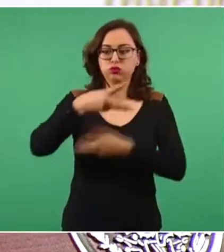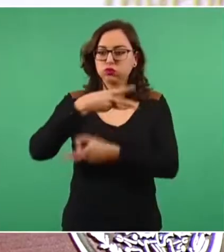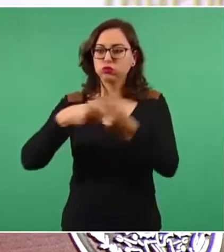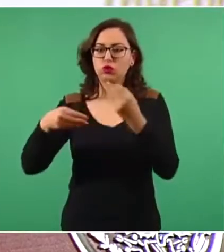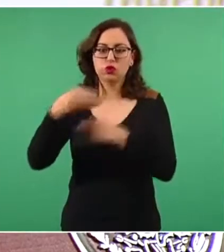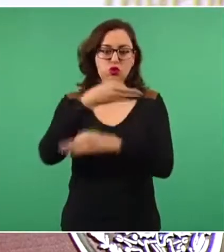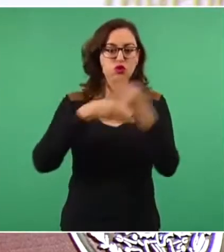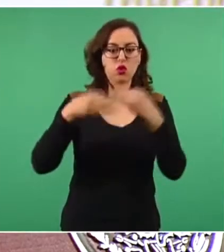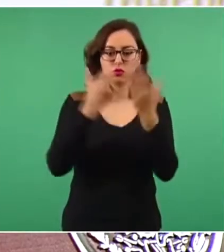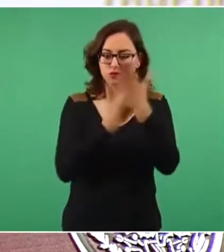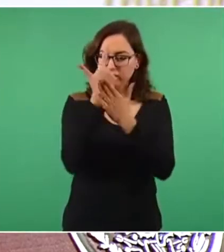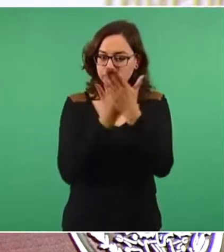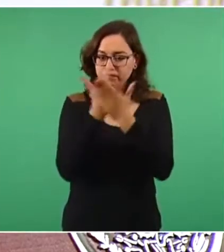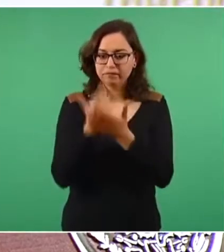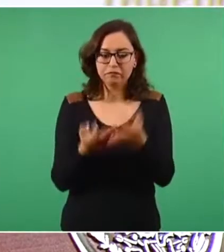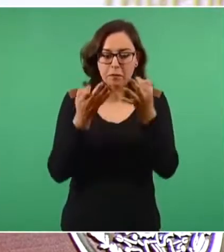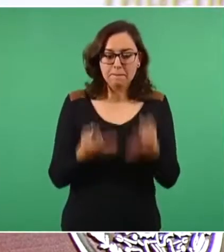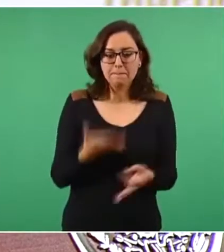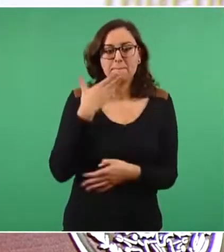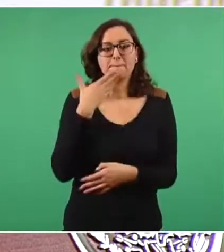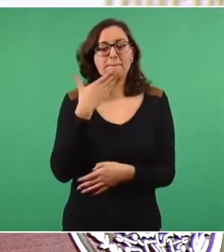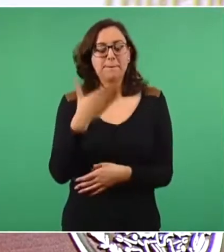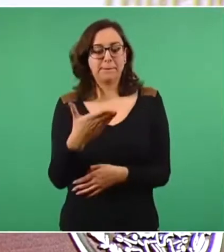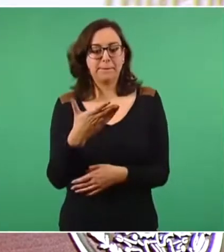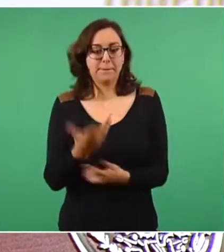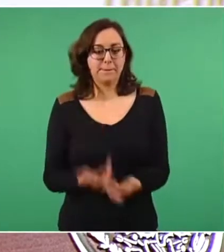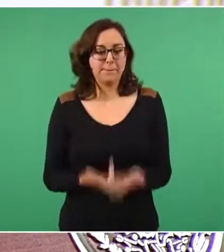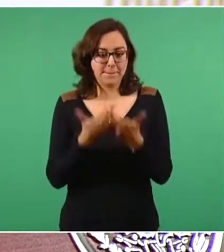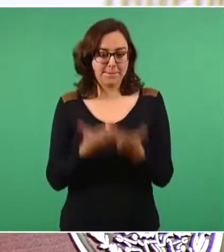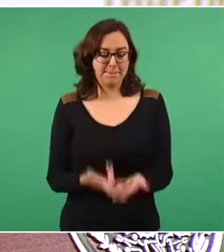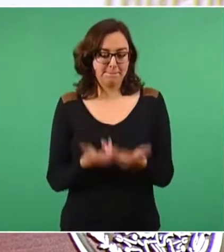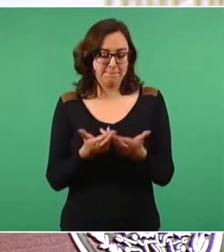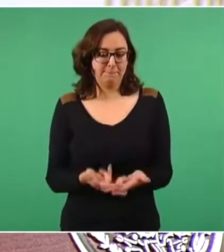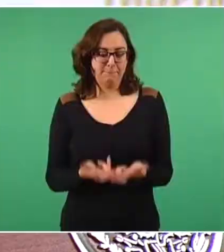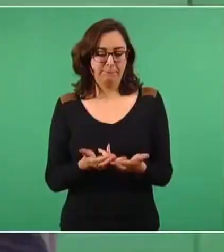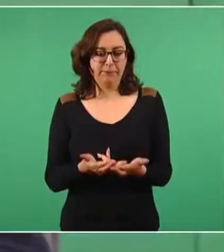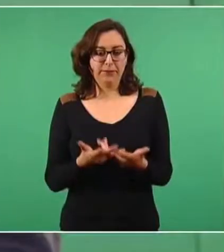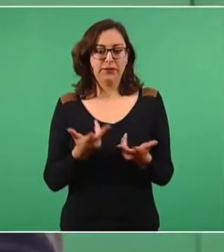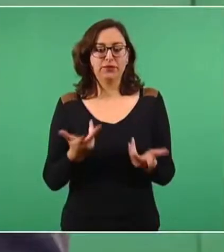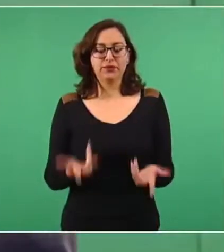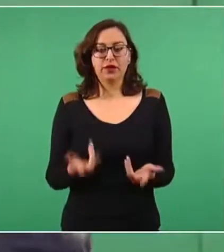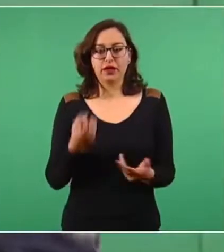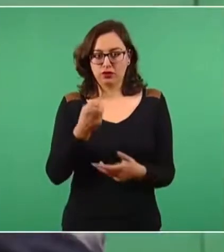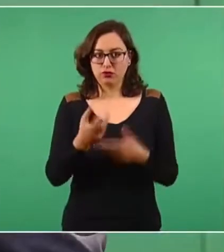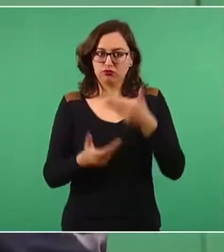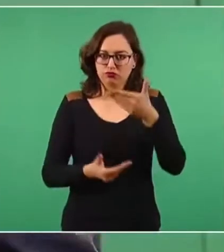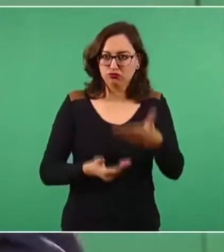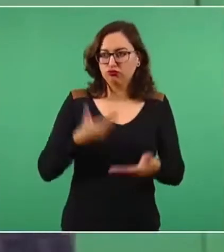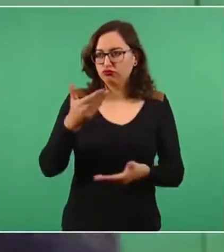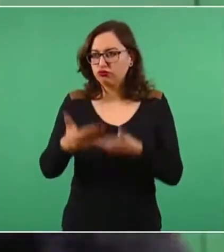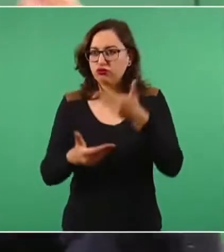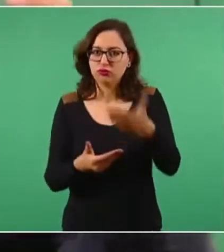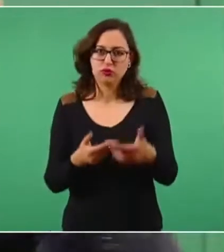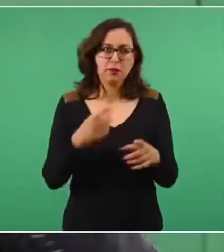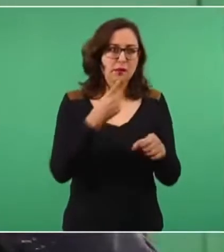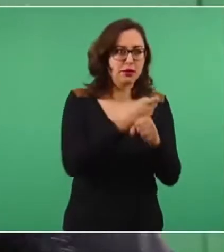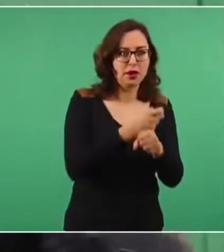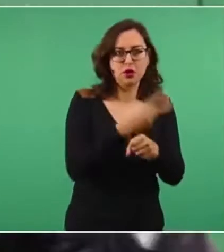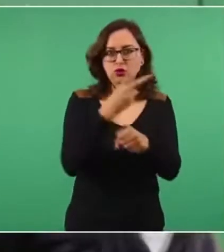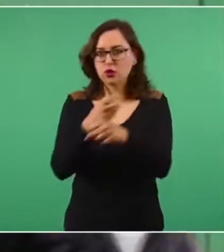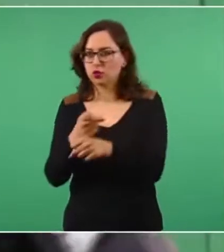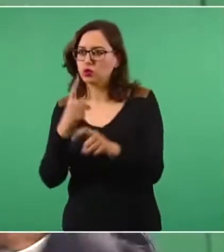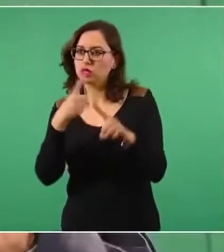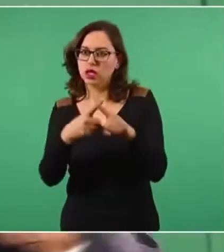¿Qué les digo, por ejemplo, a los pobladores de esa región